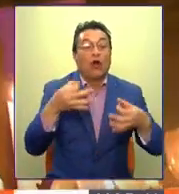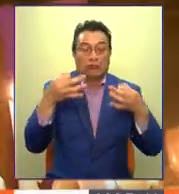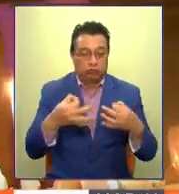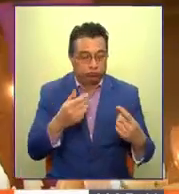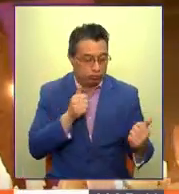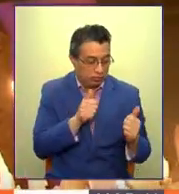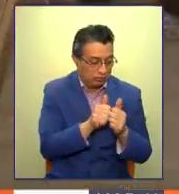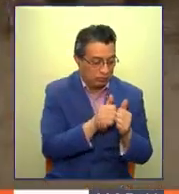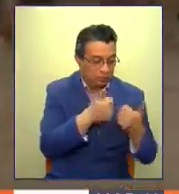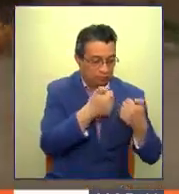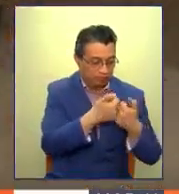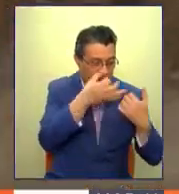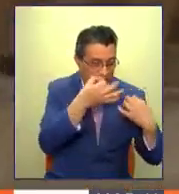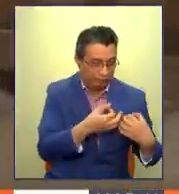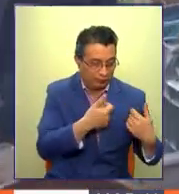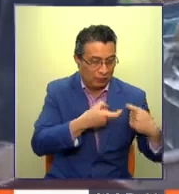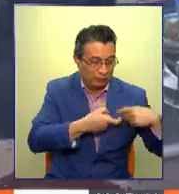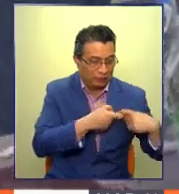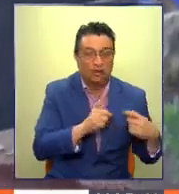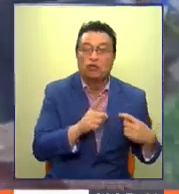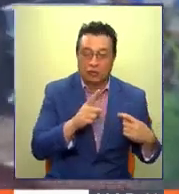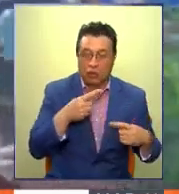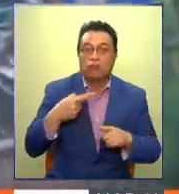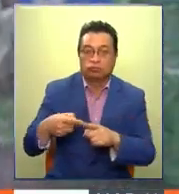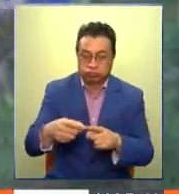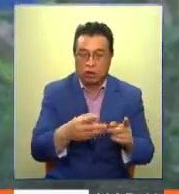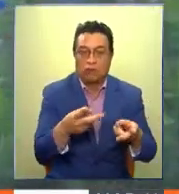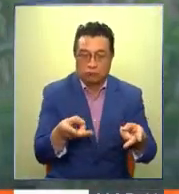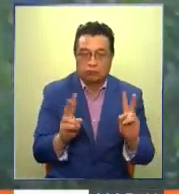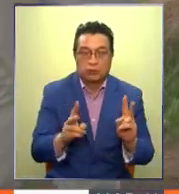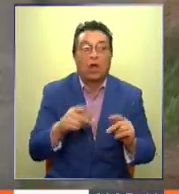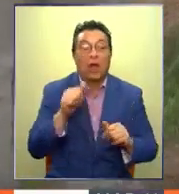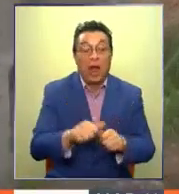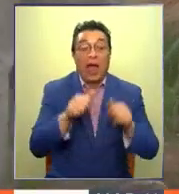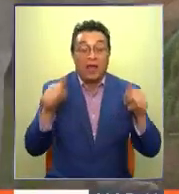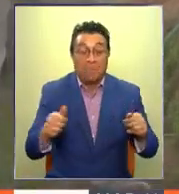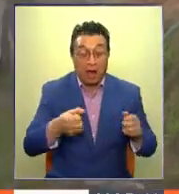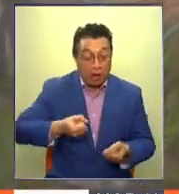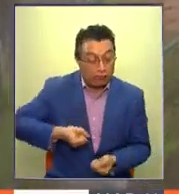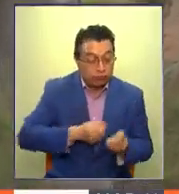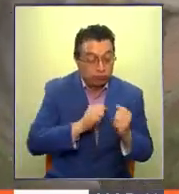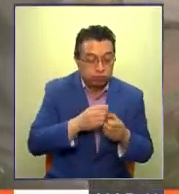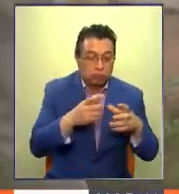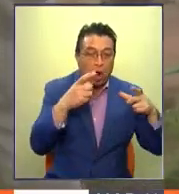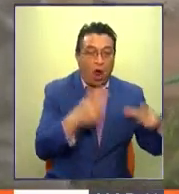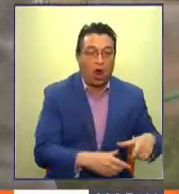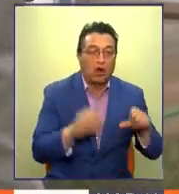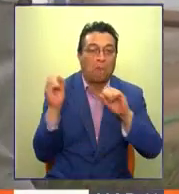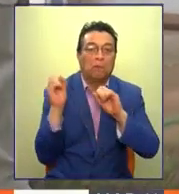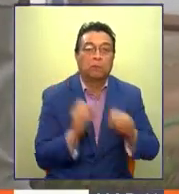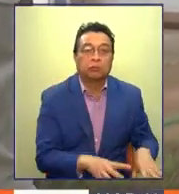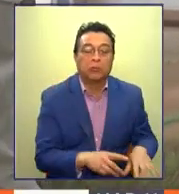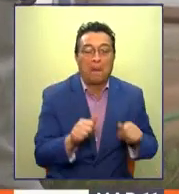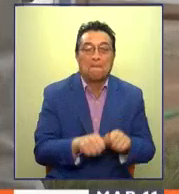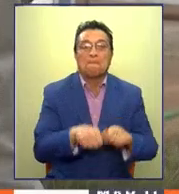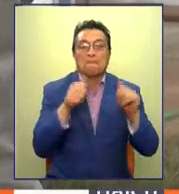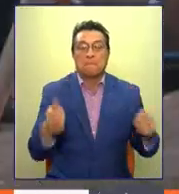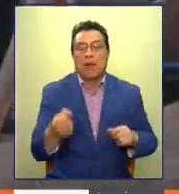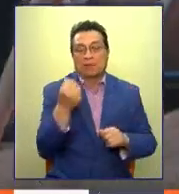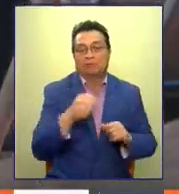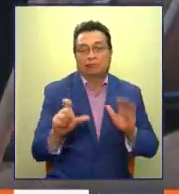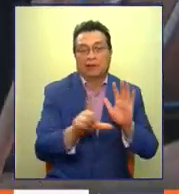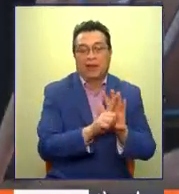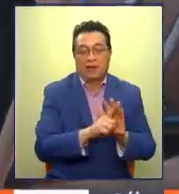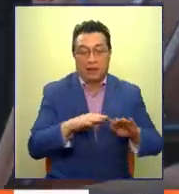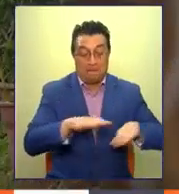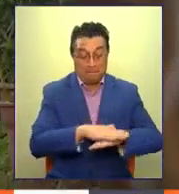de pareja. Entre los cargos se sumó además la inhumación ilegal. Hugo Bustamante habría enterrado a Ámbar bajo el piso